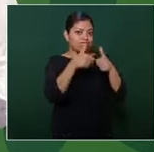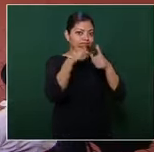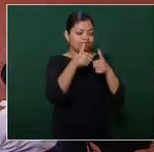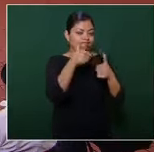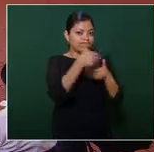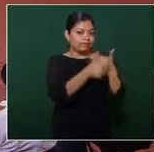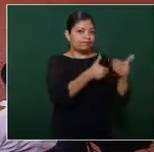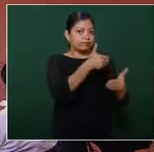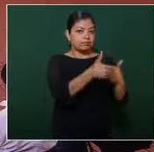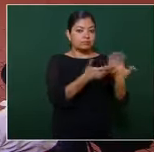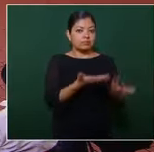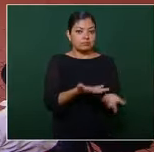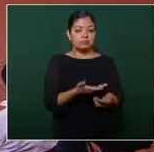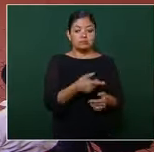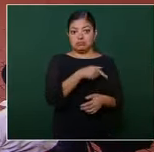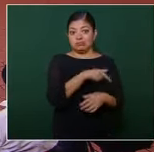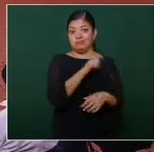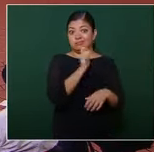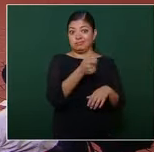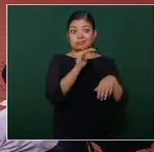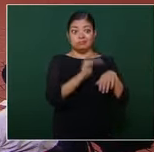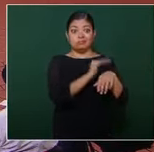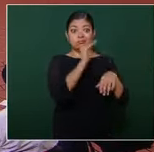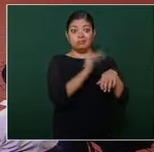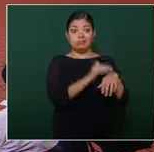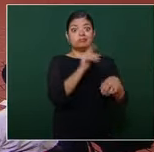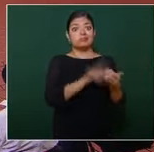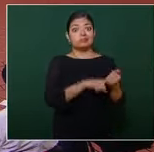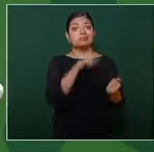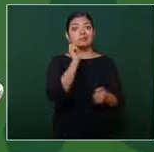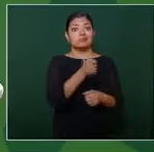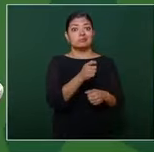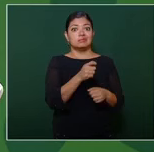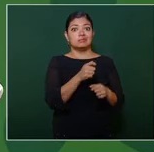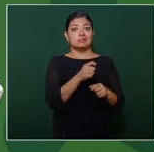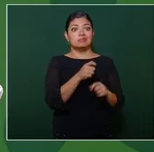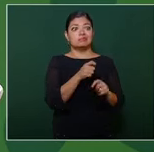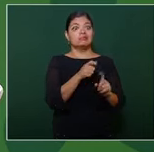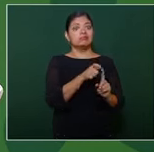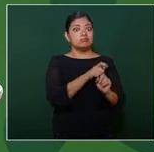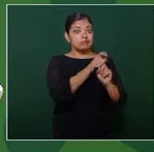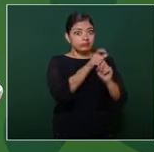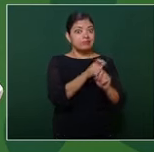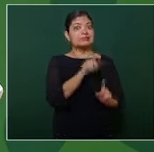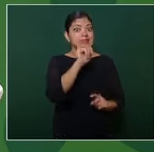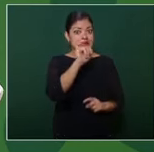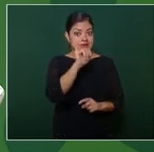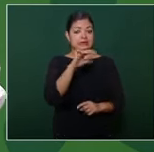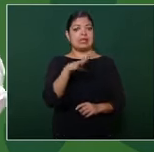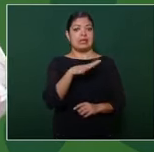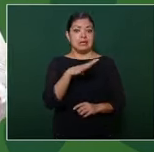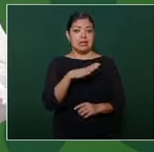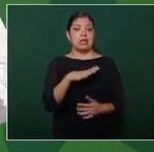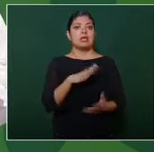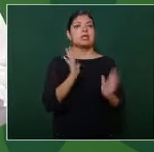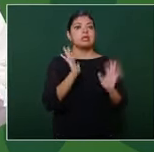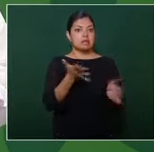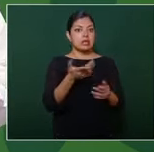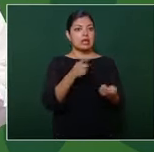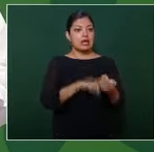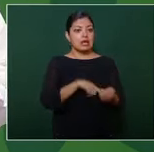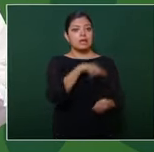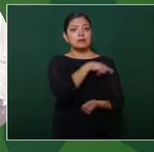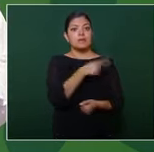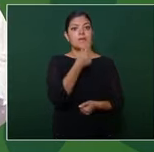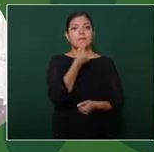insisto, acreditado que la orden de protección estaba vigente, que se tomaron las medidas por parte de la